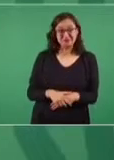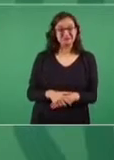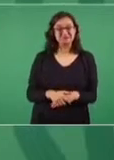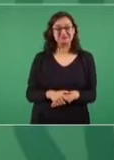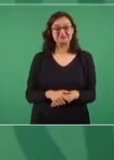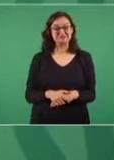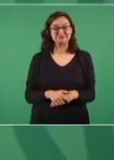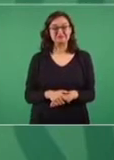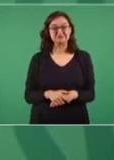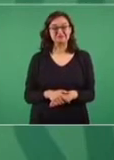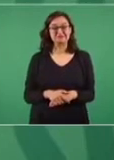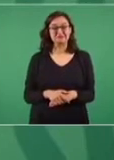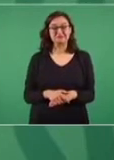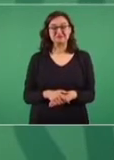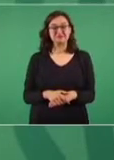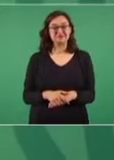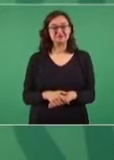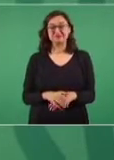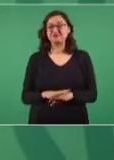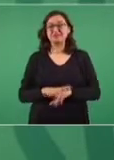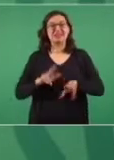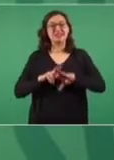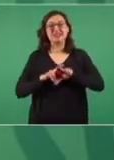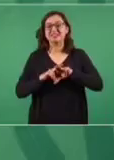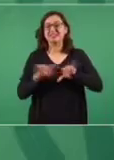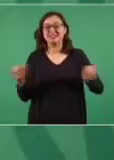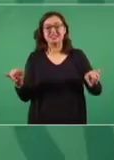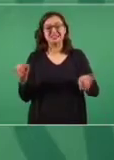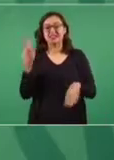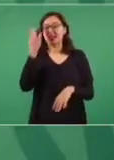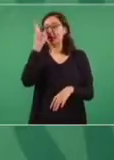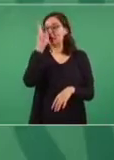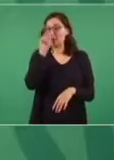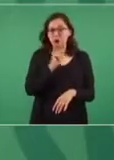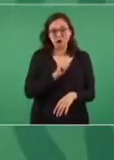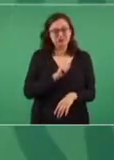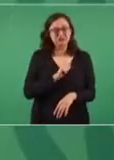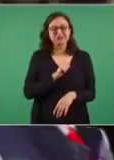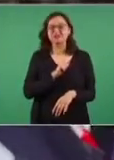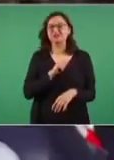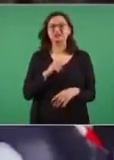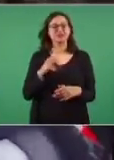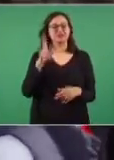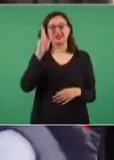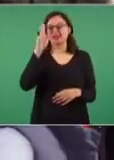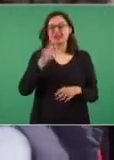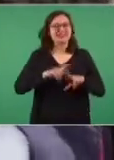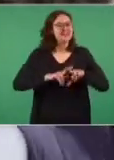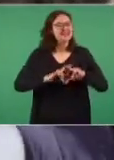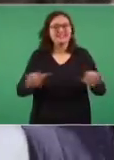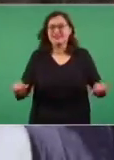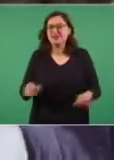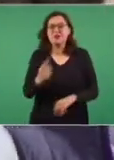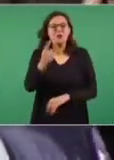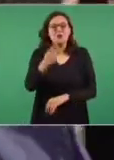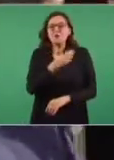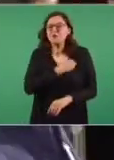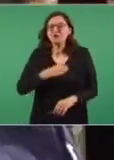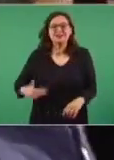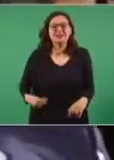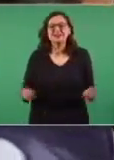tiene ni Hermosillo, ni Cajeme, ni